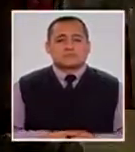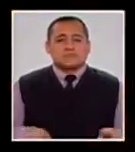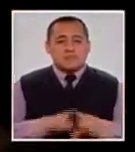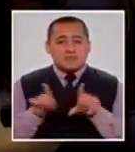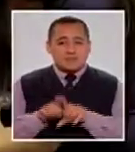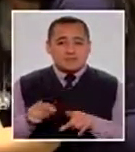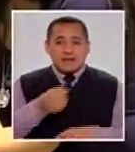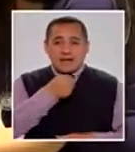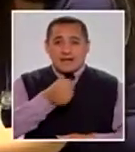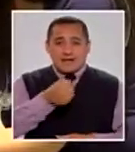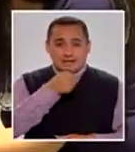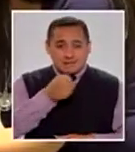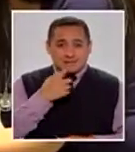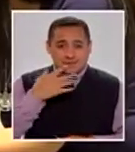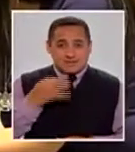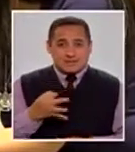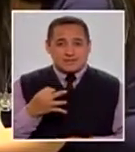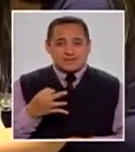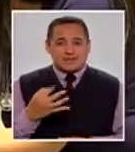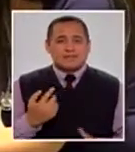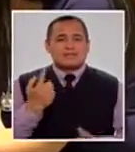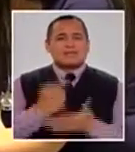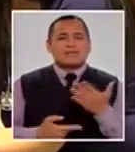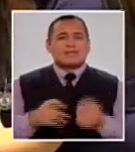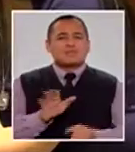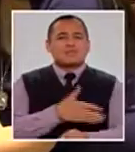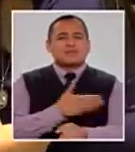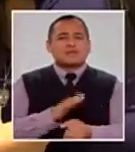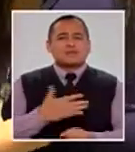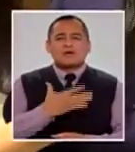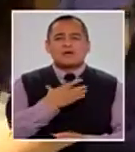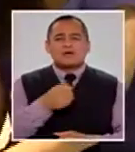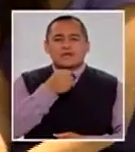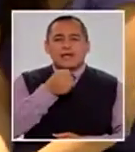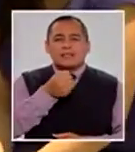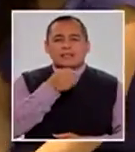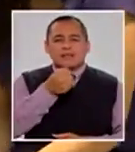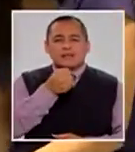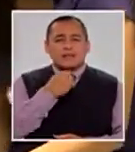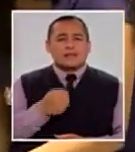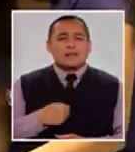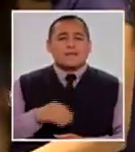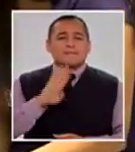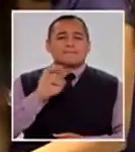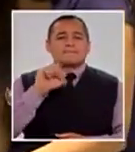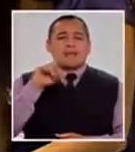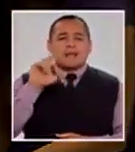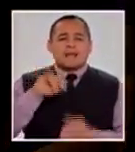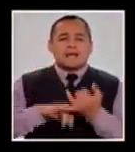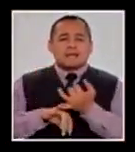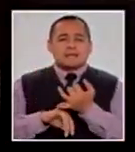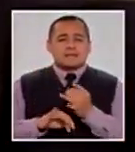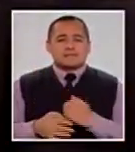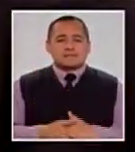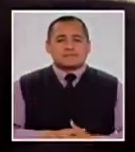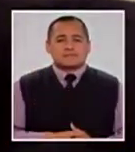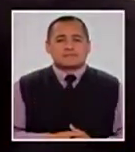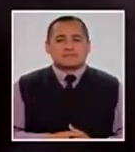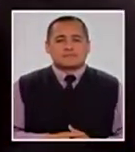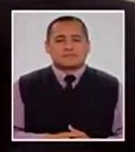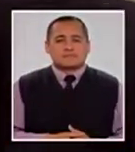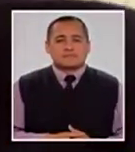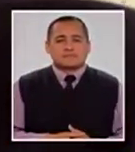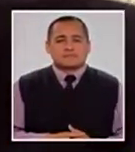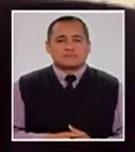Y también cantas, ¿no?, ¿qué música te gusta escuchar y cantar? Balada. Por el